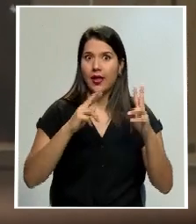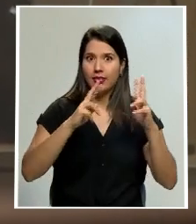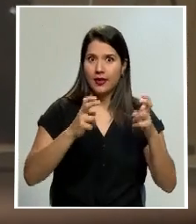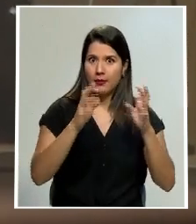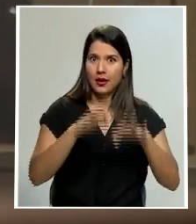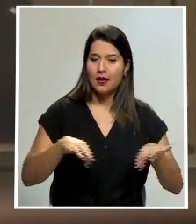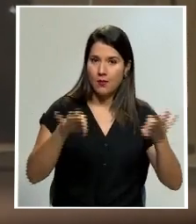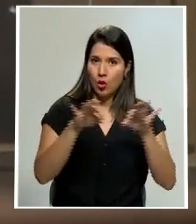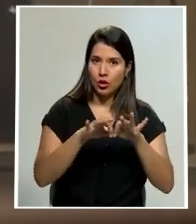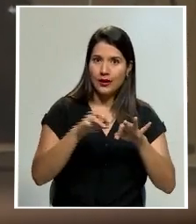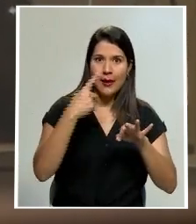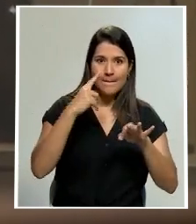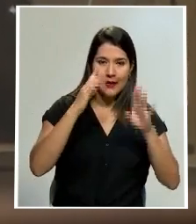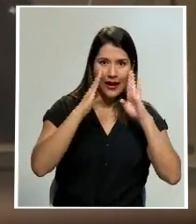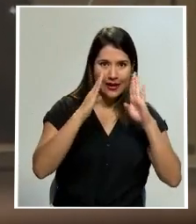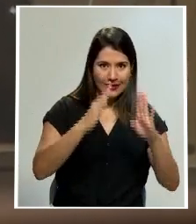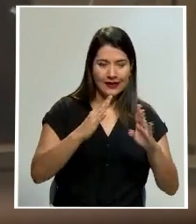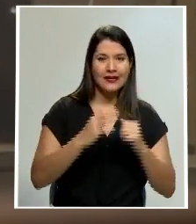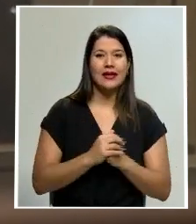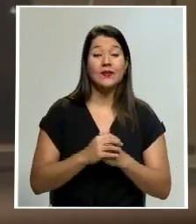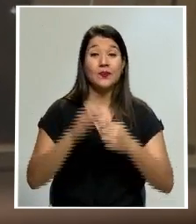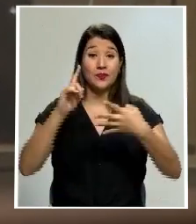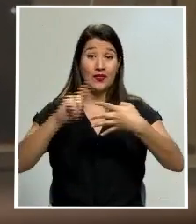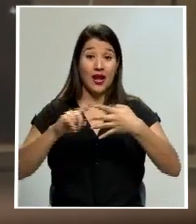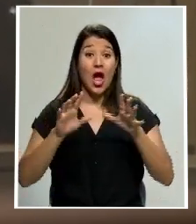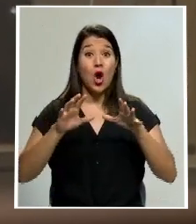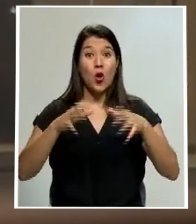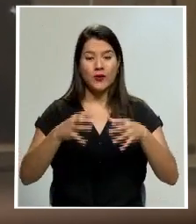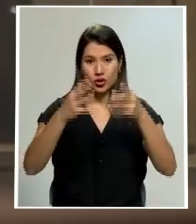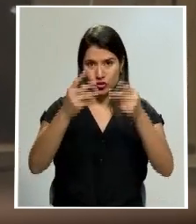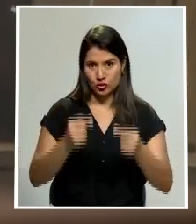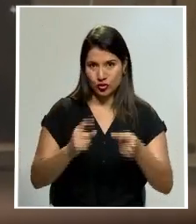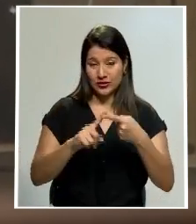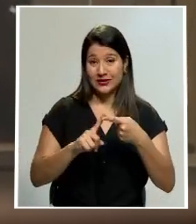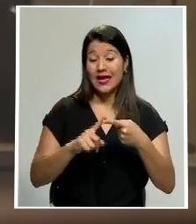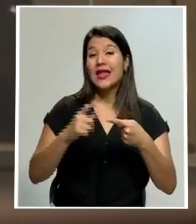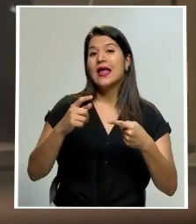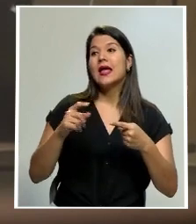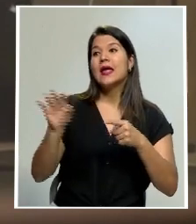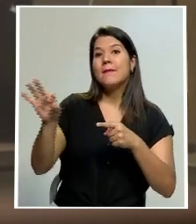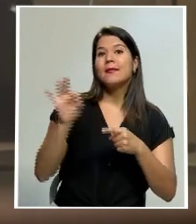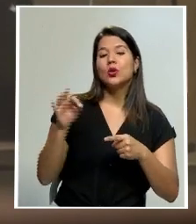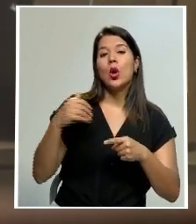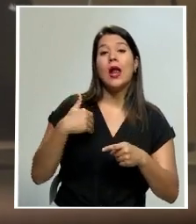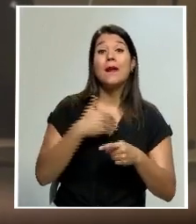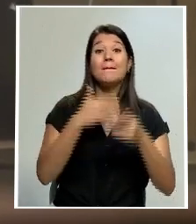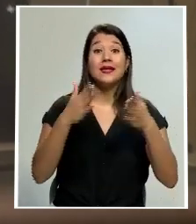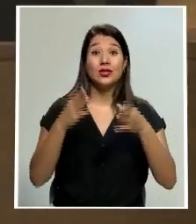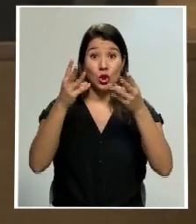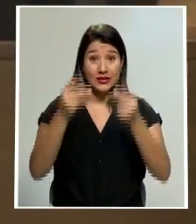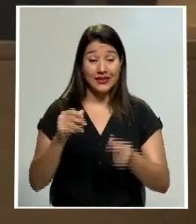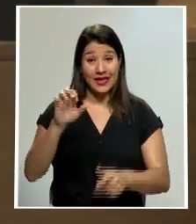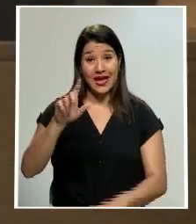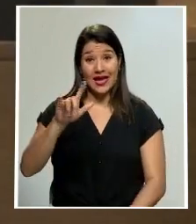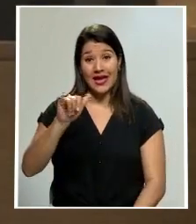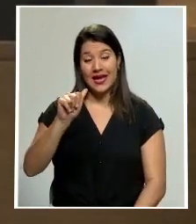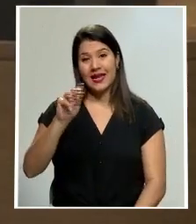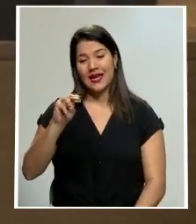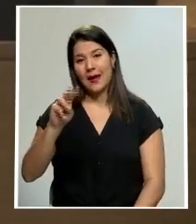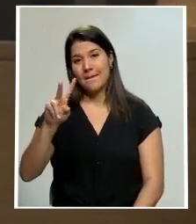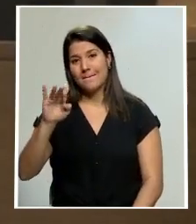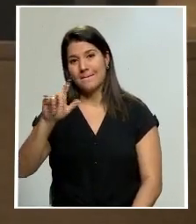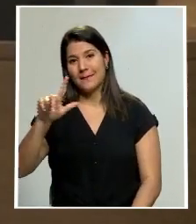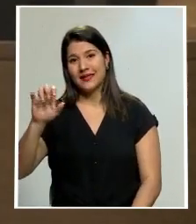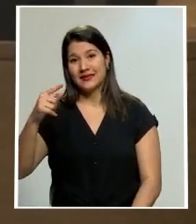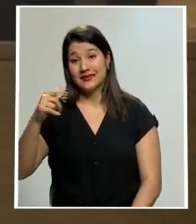relevantes en el ámbito nacional. En el caso de la Comisión de Hacendarios, se iba a tener al ministro de Hacienda, Elian Villegas, para hablar sobre el proyecto de